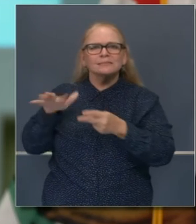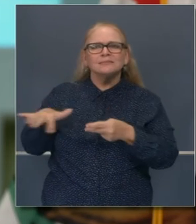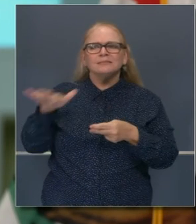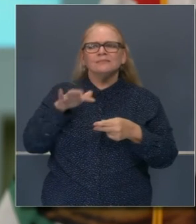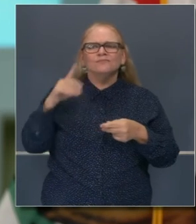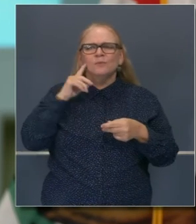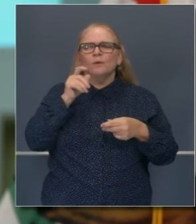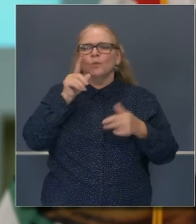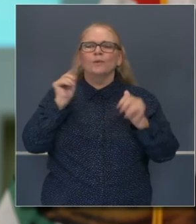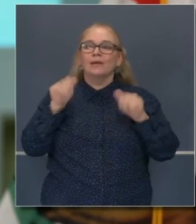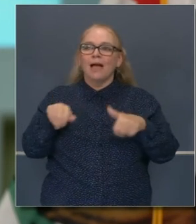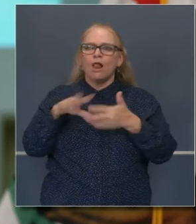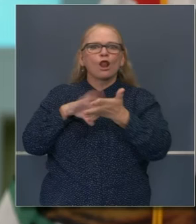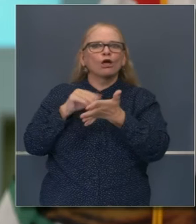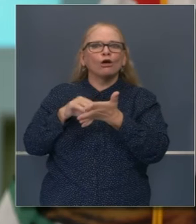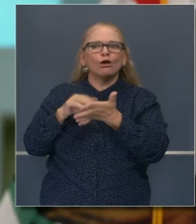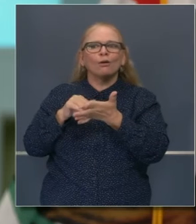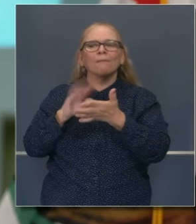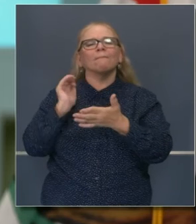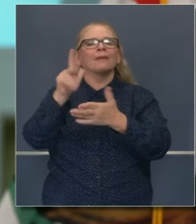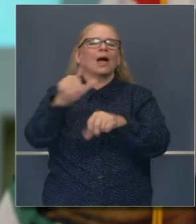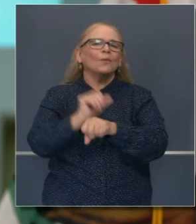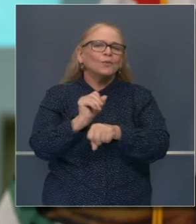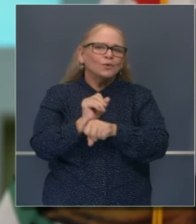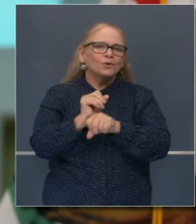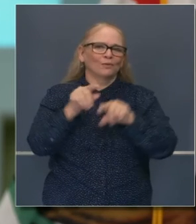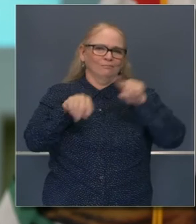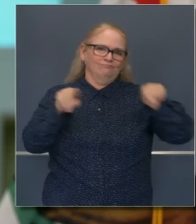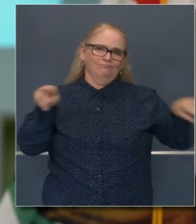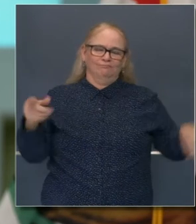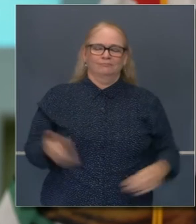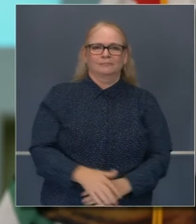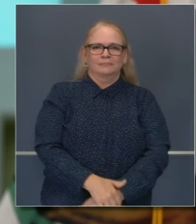poder entrar de nuevo a la economía lo más pronto posible para ellos.